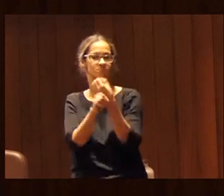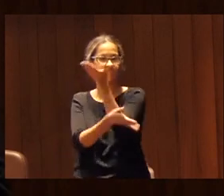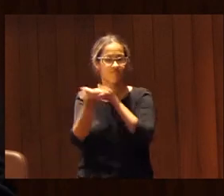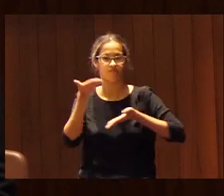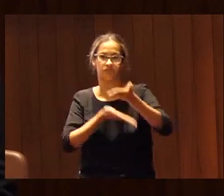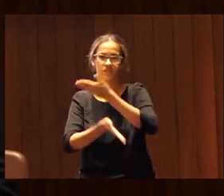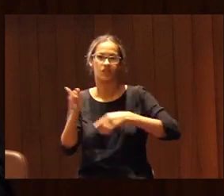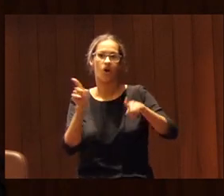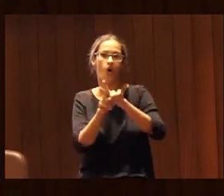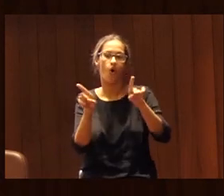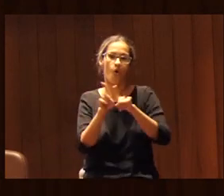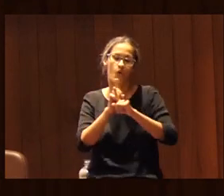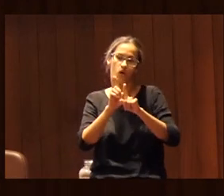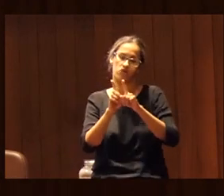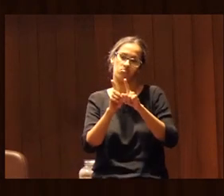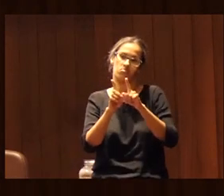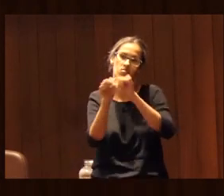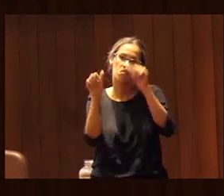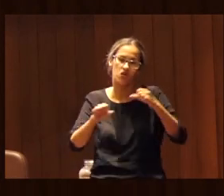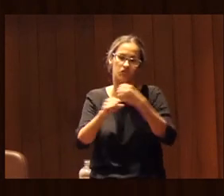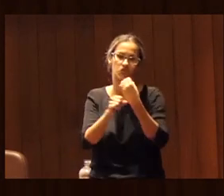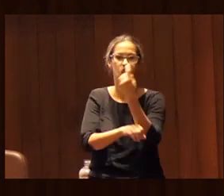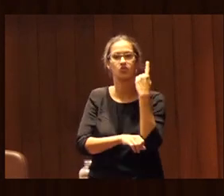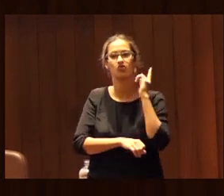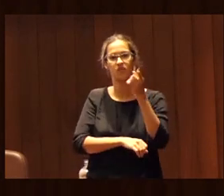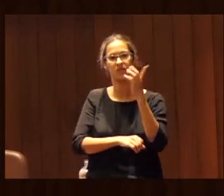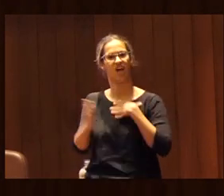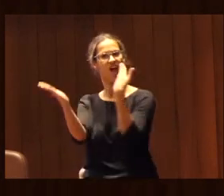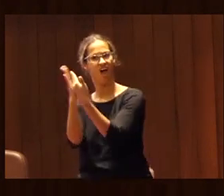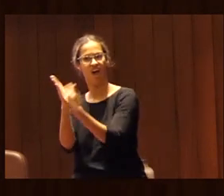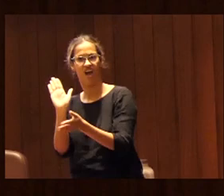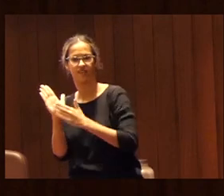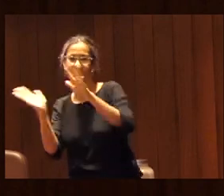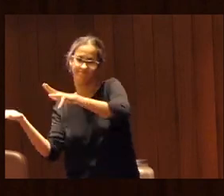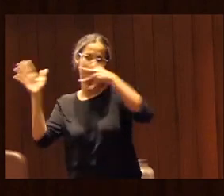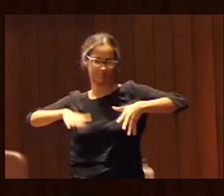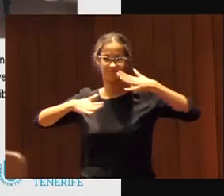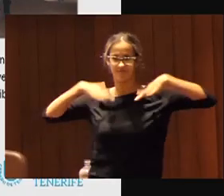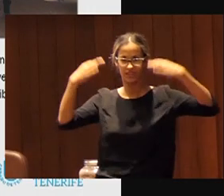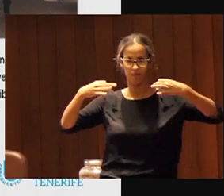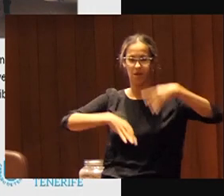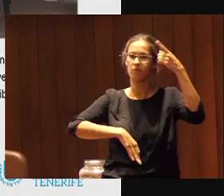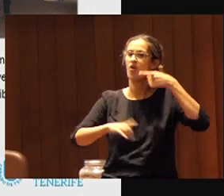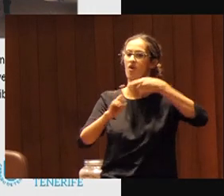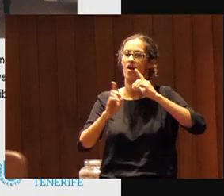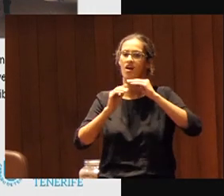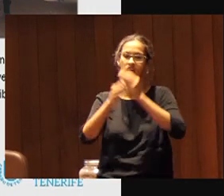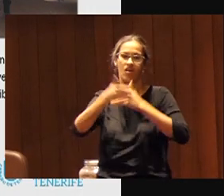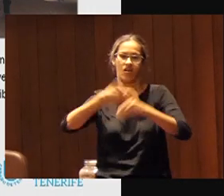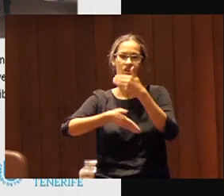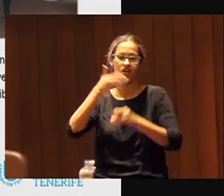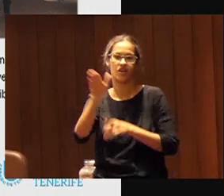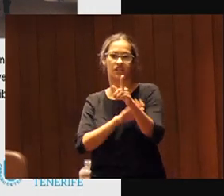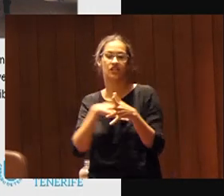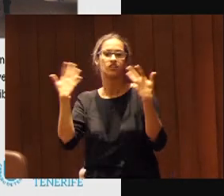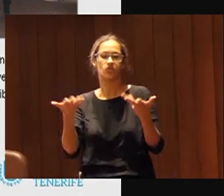metodología quiero decir no es tener solo un documento estamos trabajando en el desarrollo de eso lo veis aquí también formaciones todos